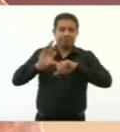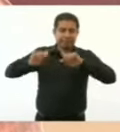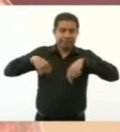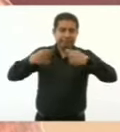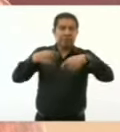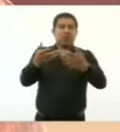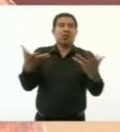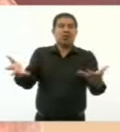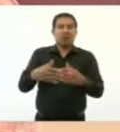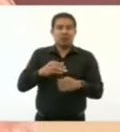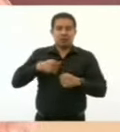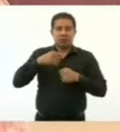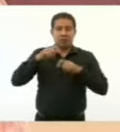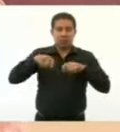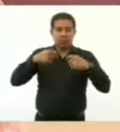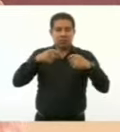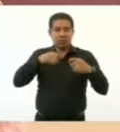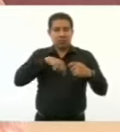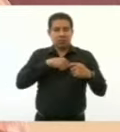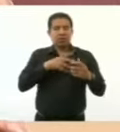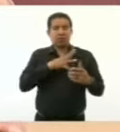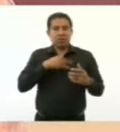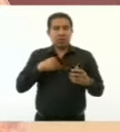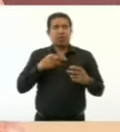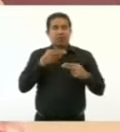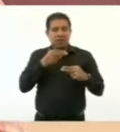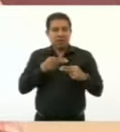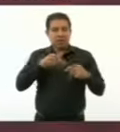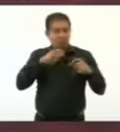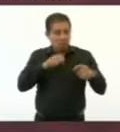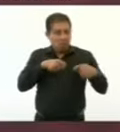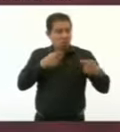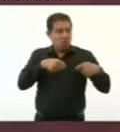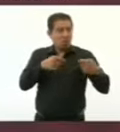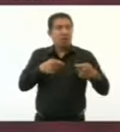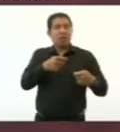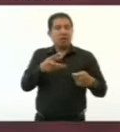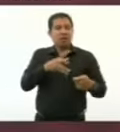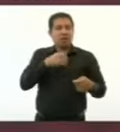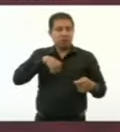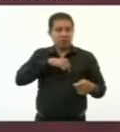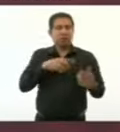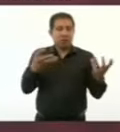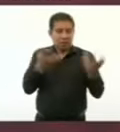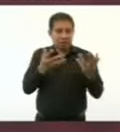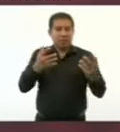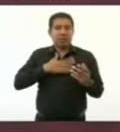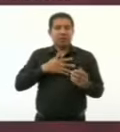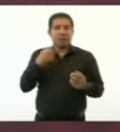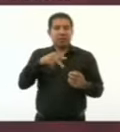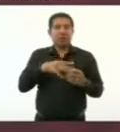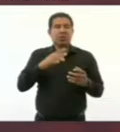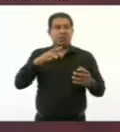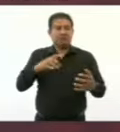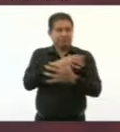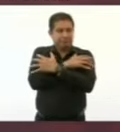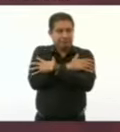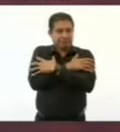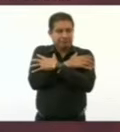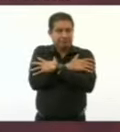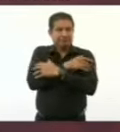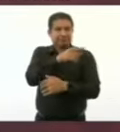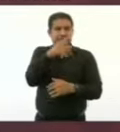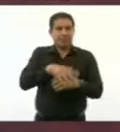nietos, a los que vienen detrás de nosotros? Es por nosotros y es por ellos, es por todos. Un abrazo